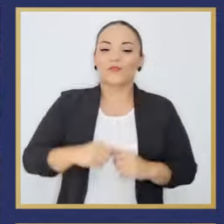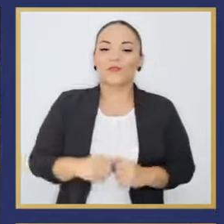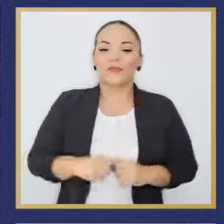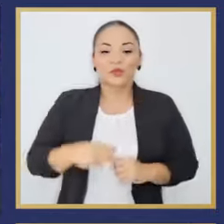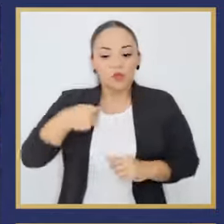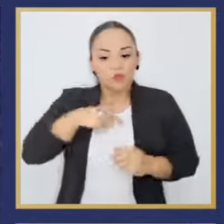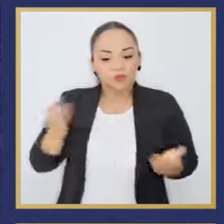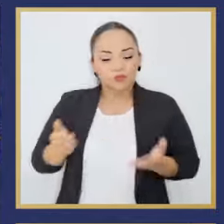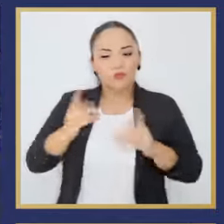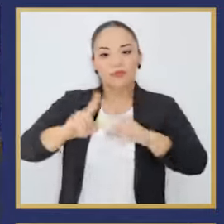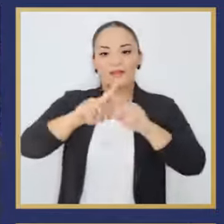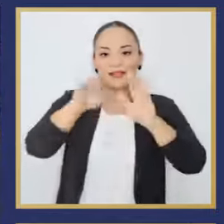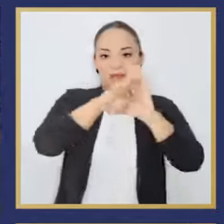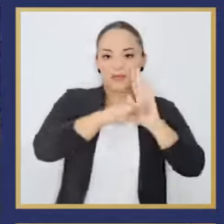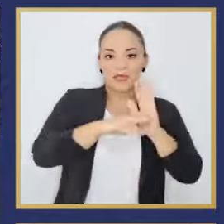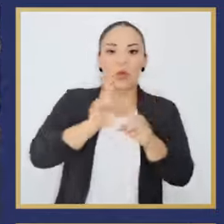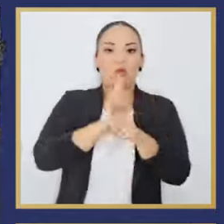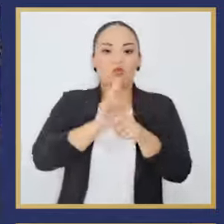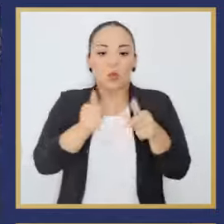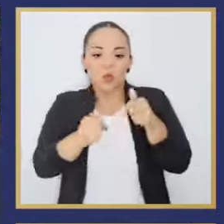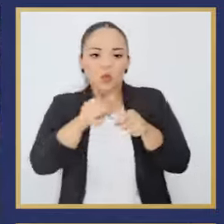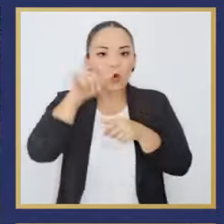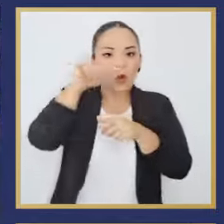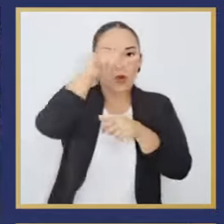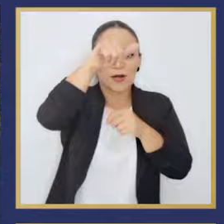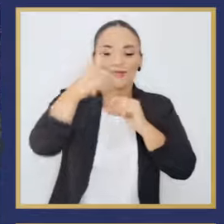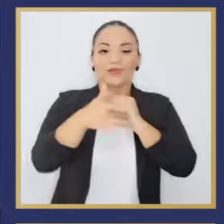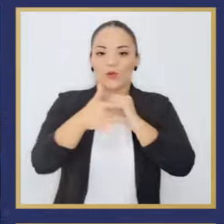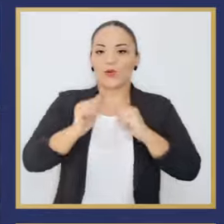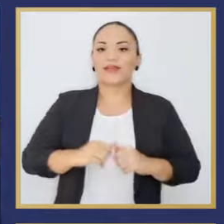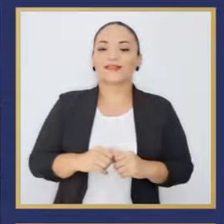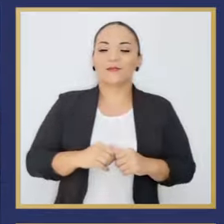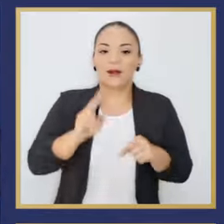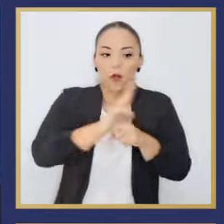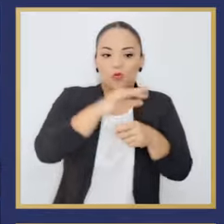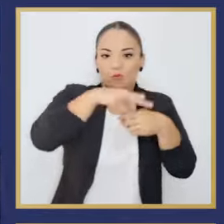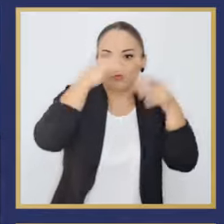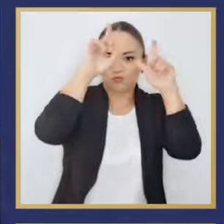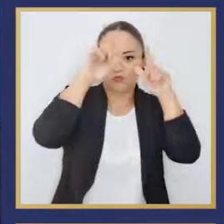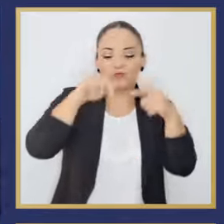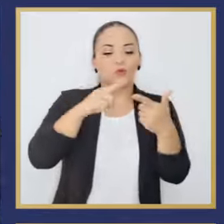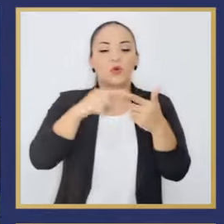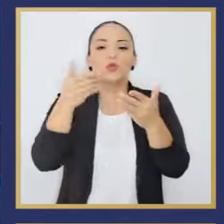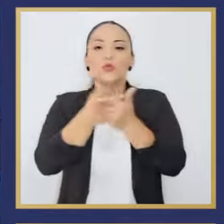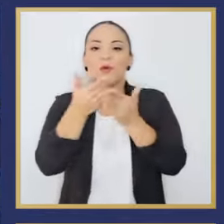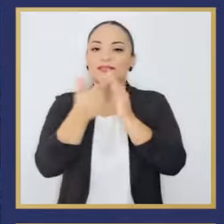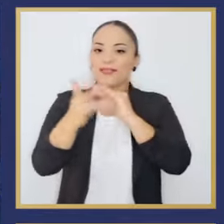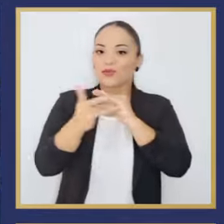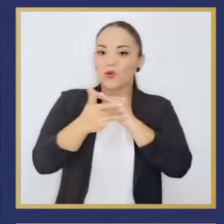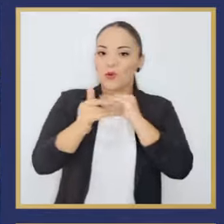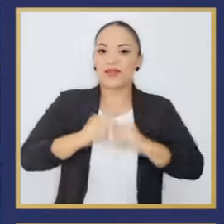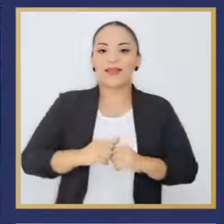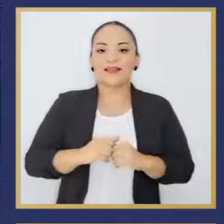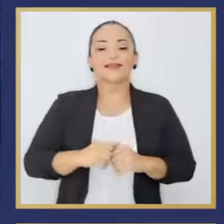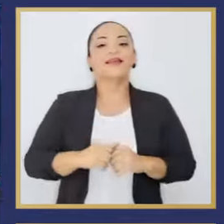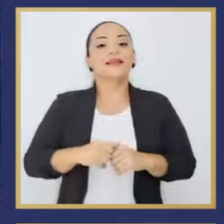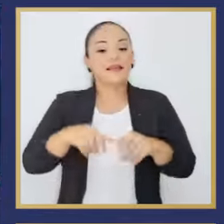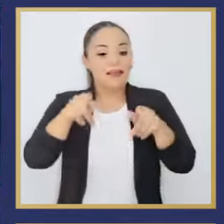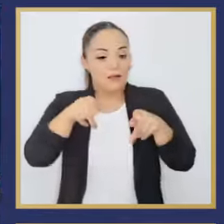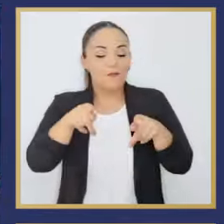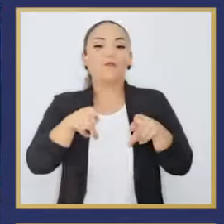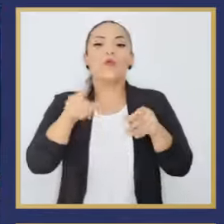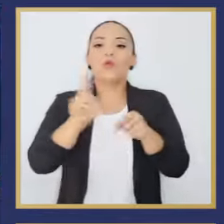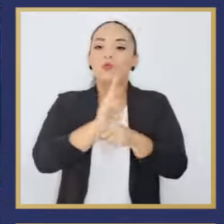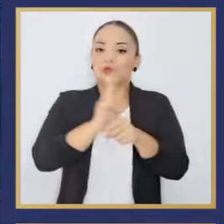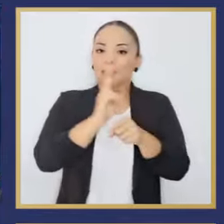Impulsamos varias medidas, como el uso de drones para el uso agropecuario, nuevas tecnologías que pueden utilizarse